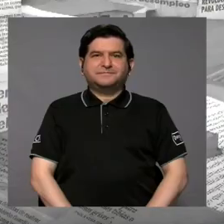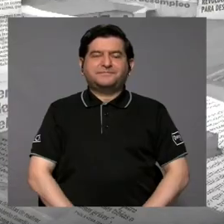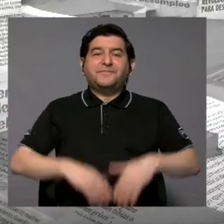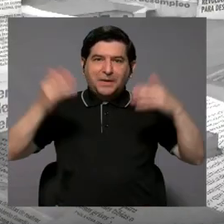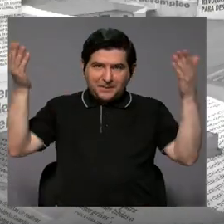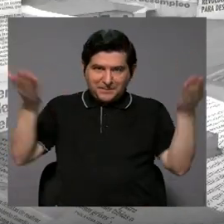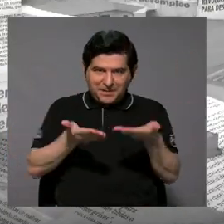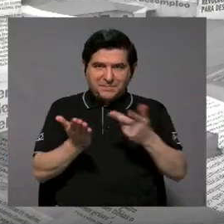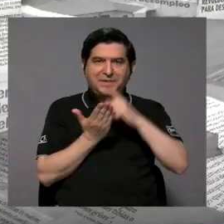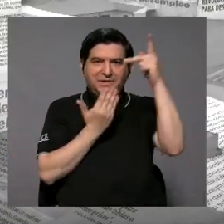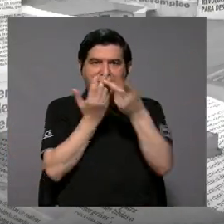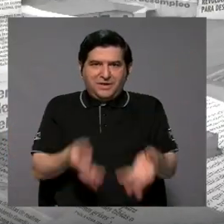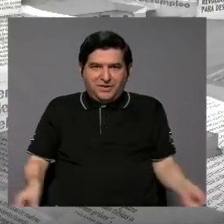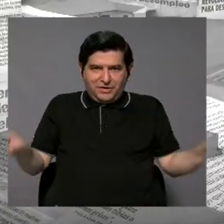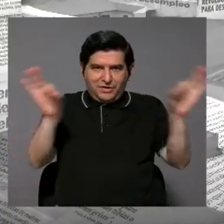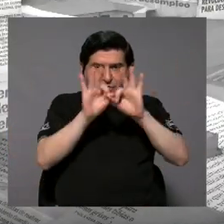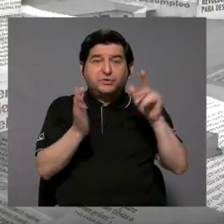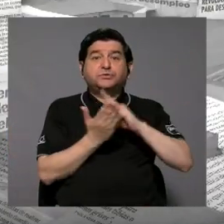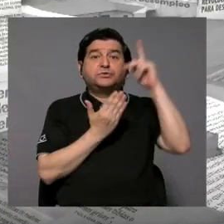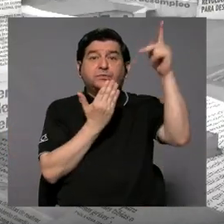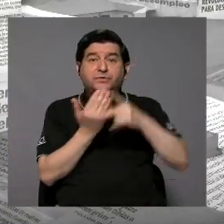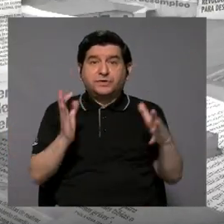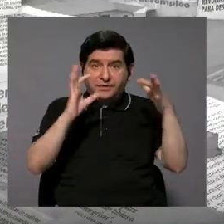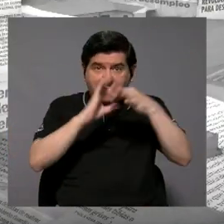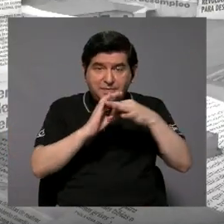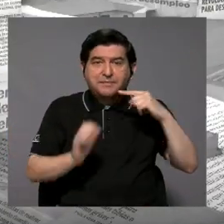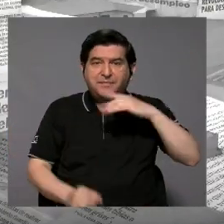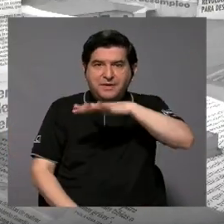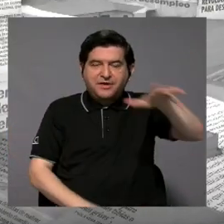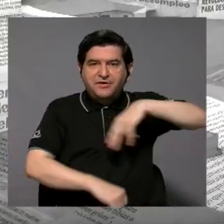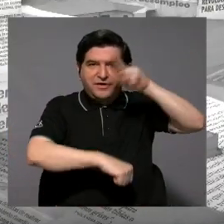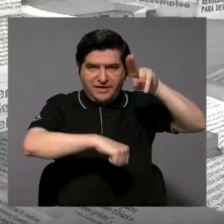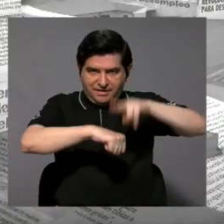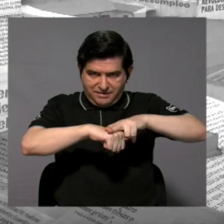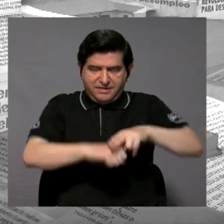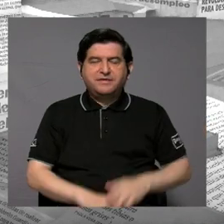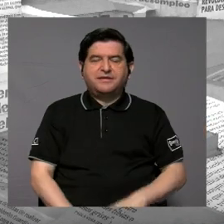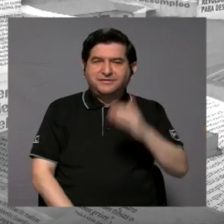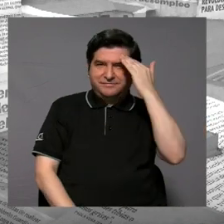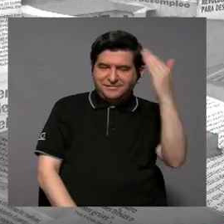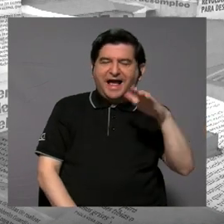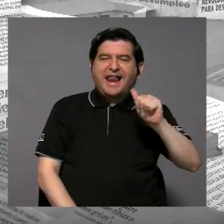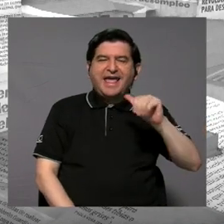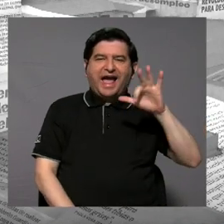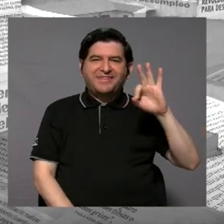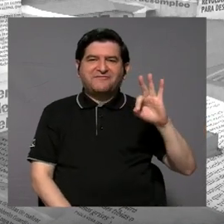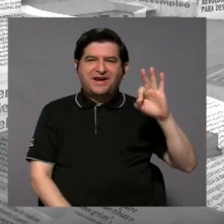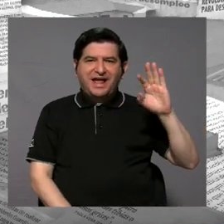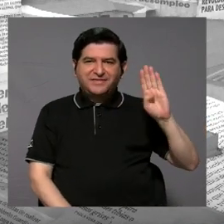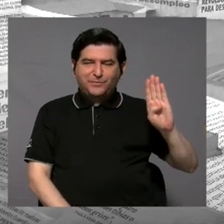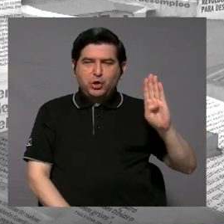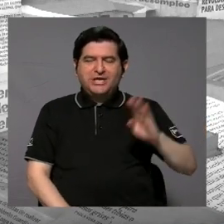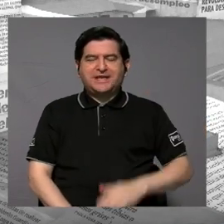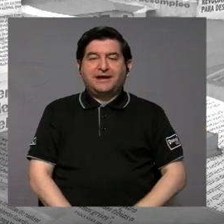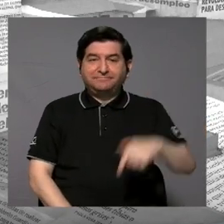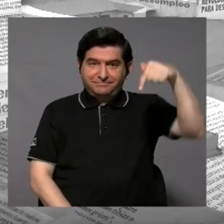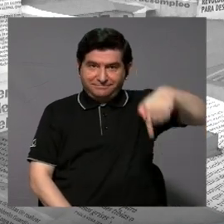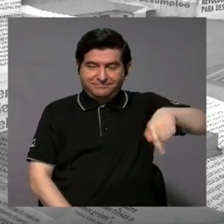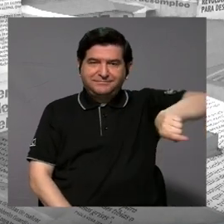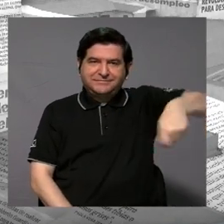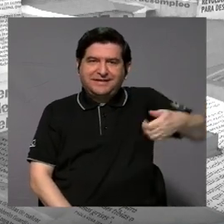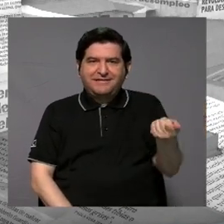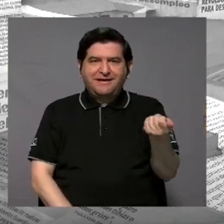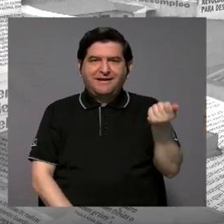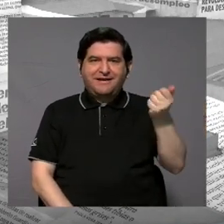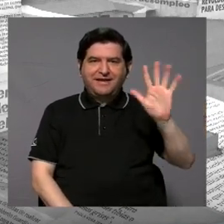Bienvenidos a Lo que importa, un programa sobre la realidad nacional. Les saluda Alejandra Fernández, aquí por